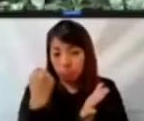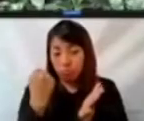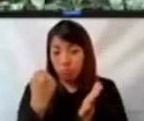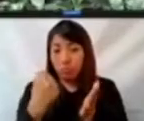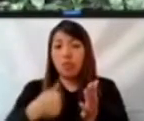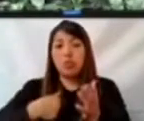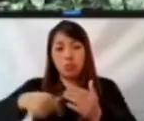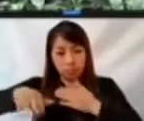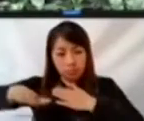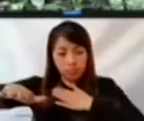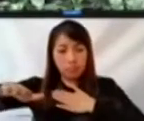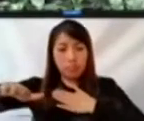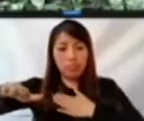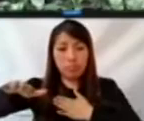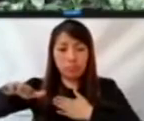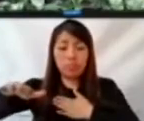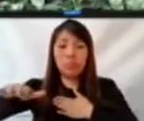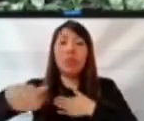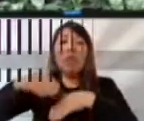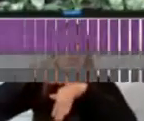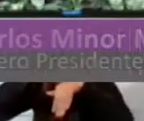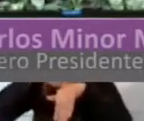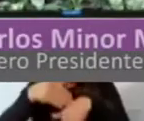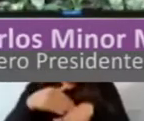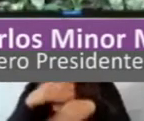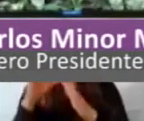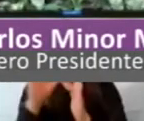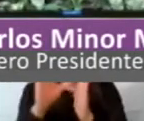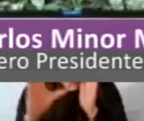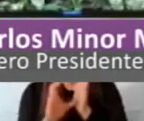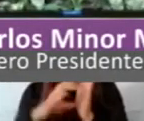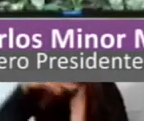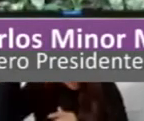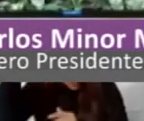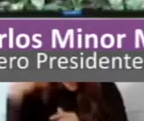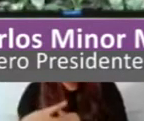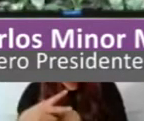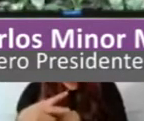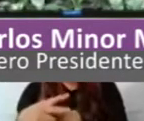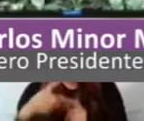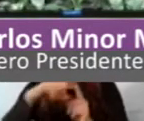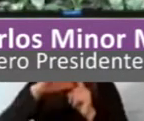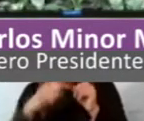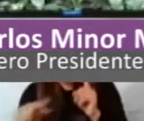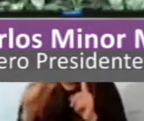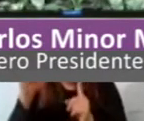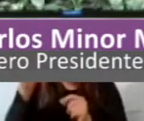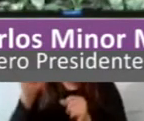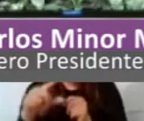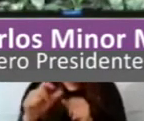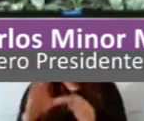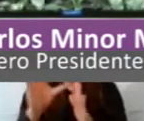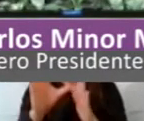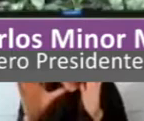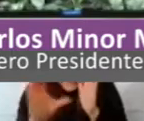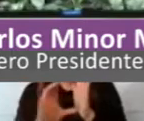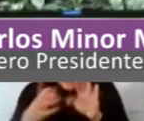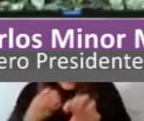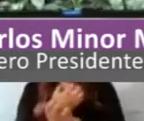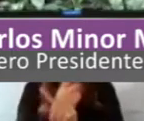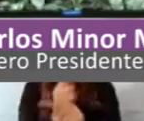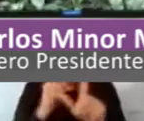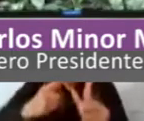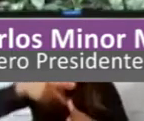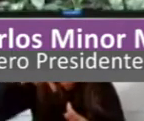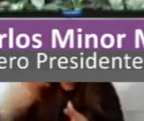Protesto, guardar y hacer guardar la constitución política de los Estados Unidos Mexicanos, la particular del Estado, las